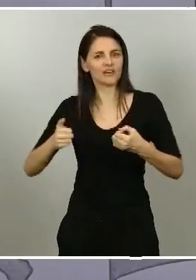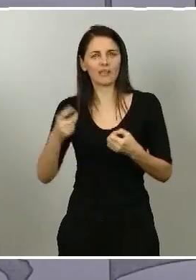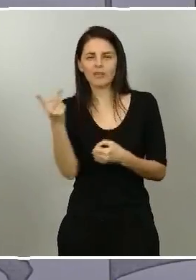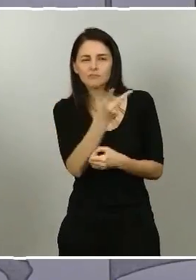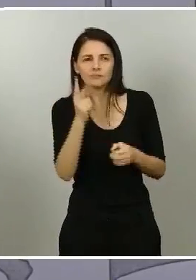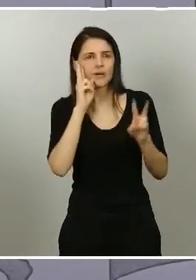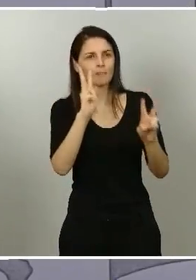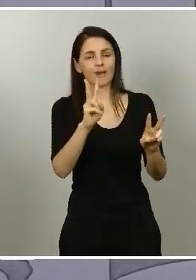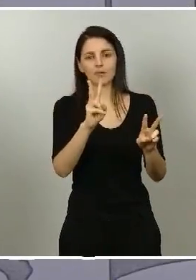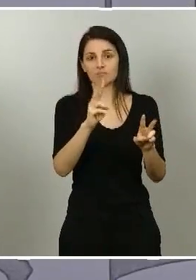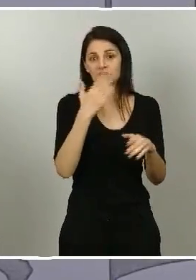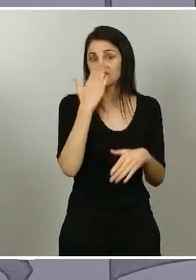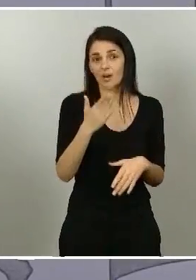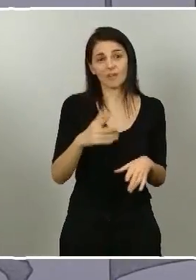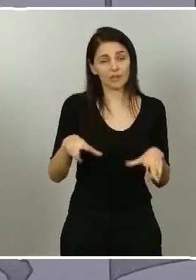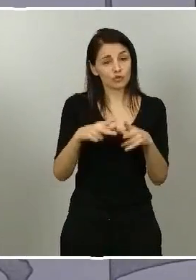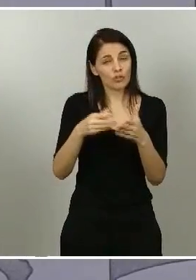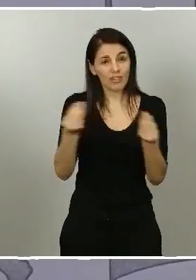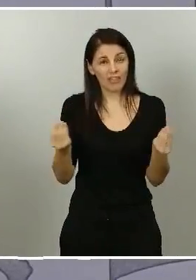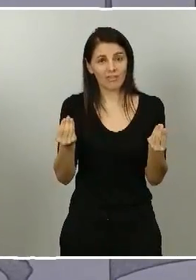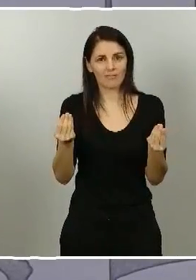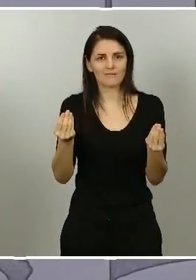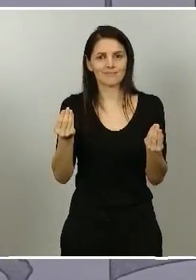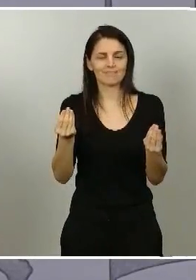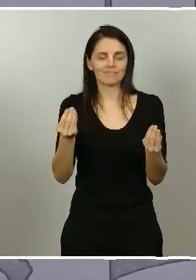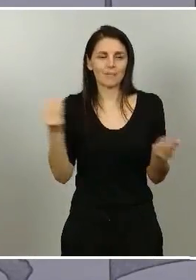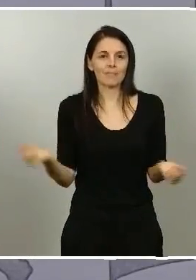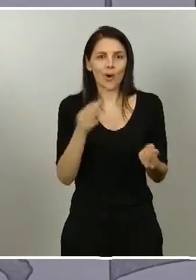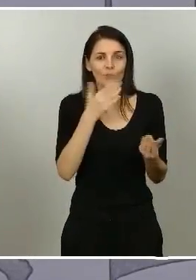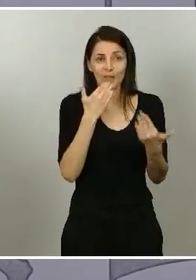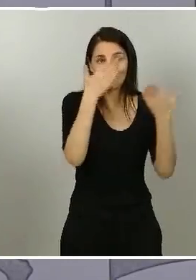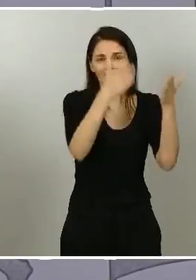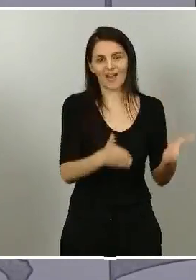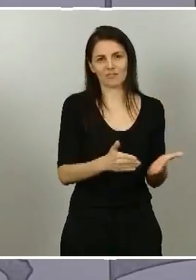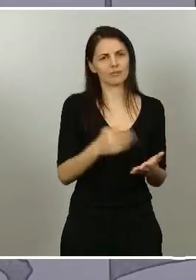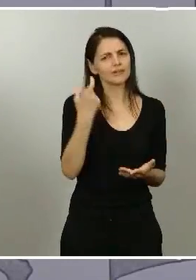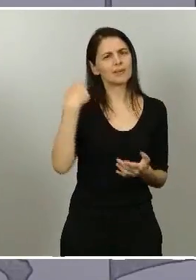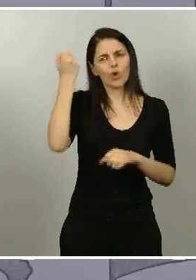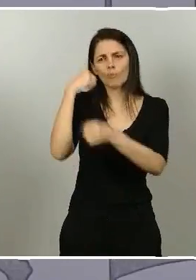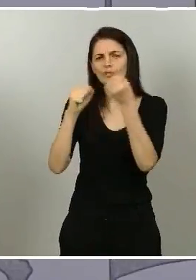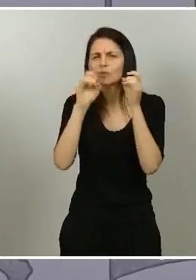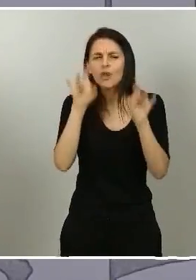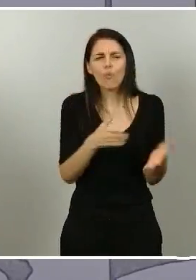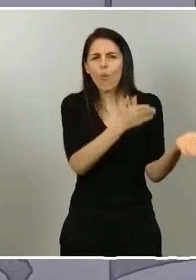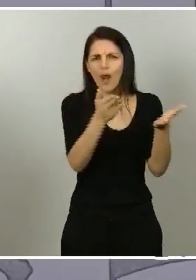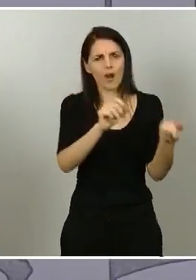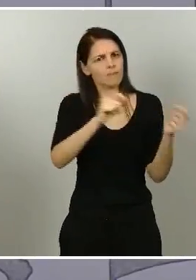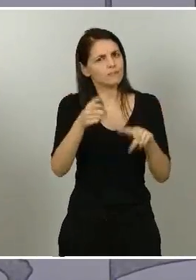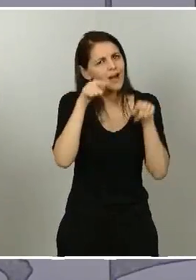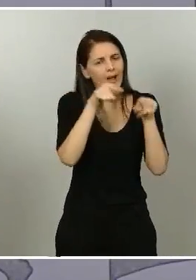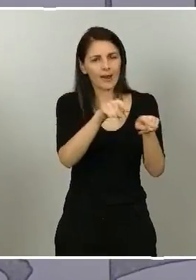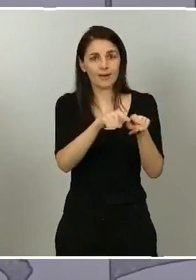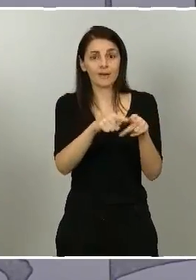y necesitaremos muchos comportamientos como los suyos, igual que necesitaremos muchos ejemplos como los de los